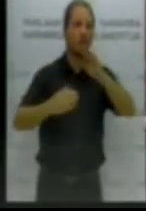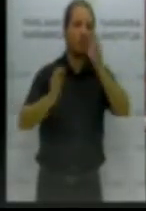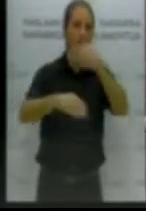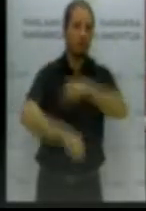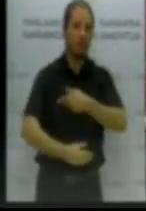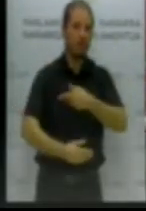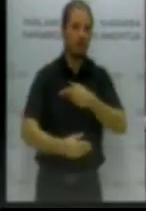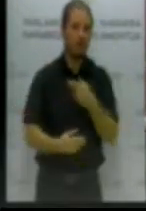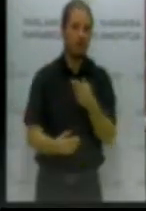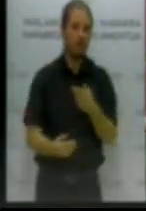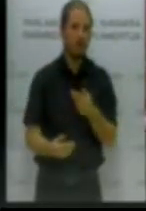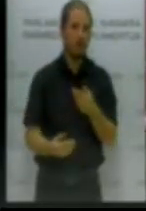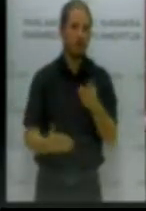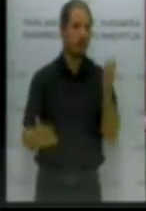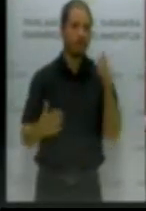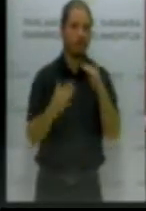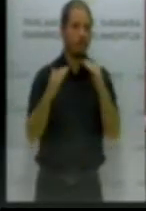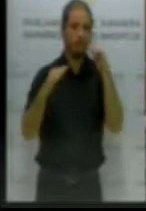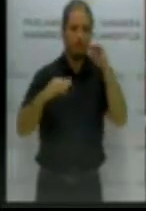equivalente al SMI.